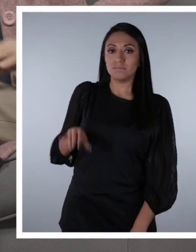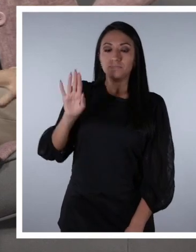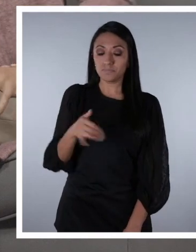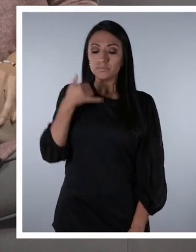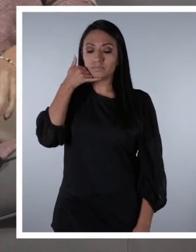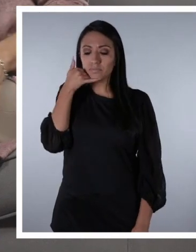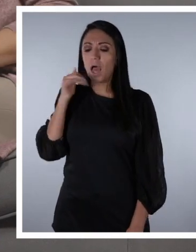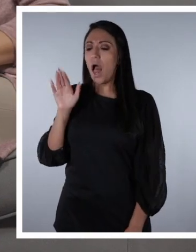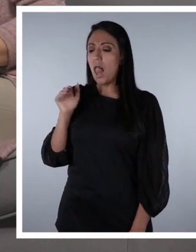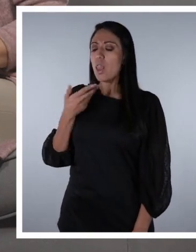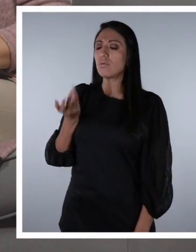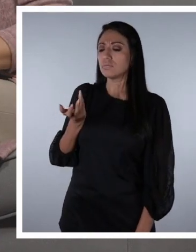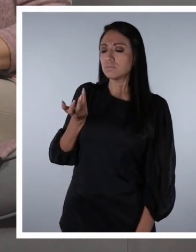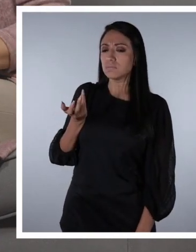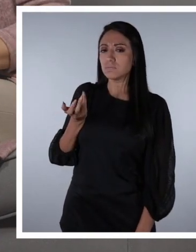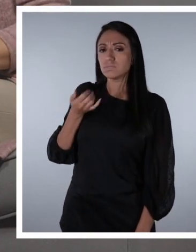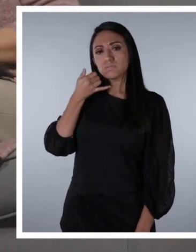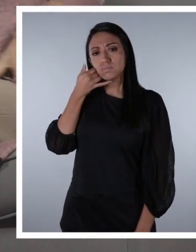¿Aló?